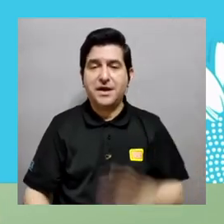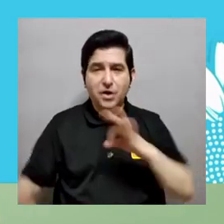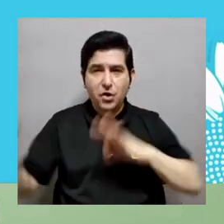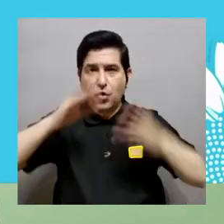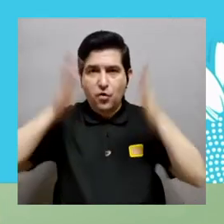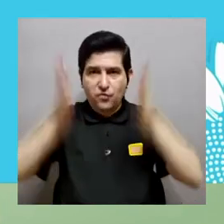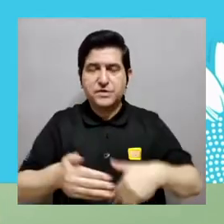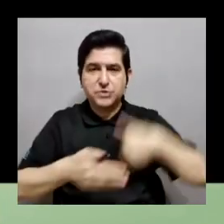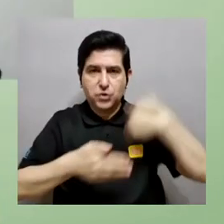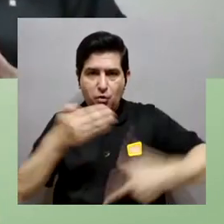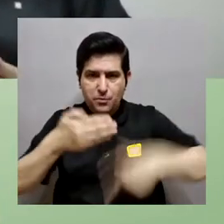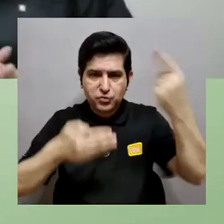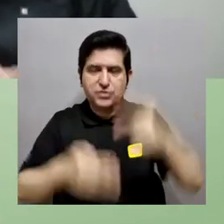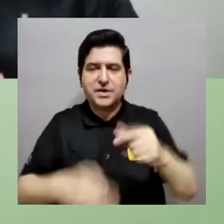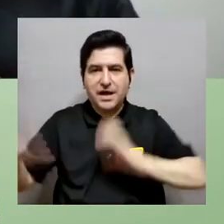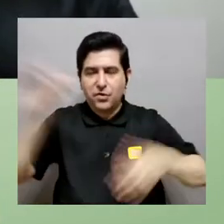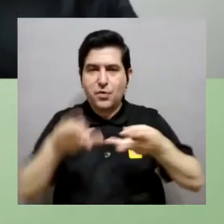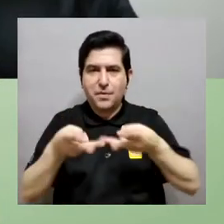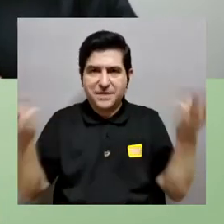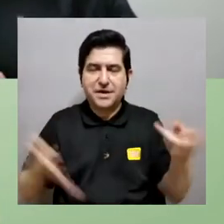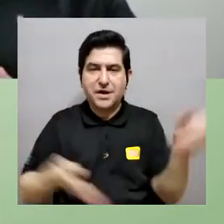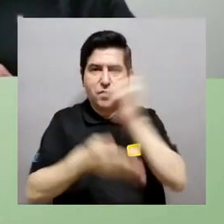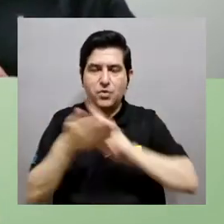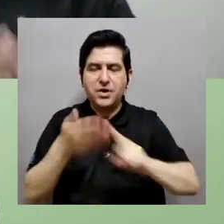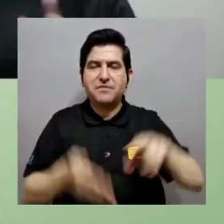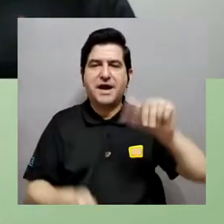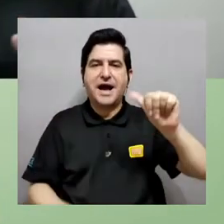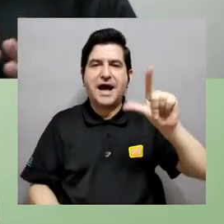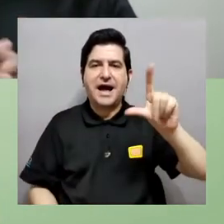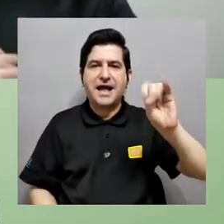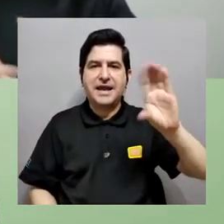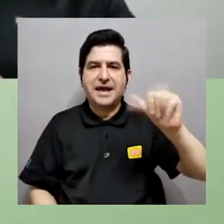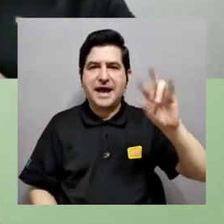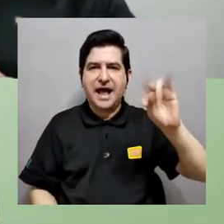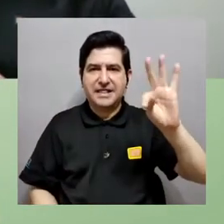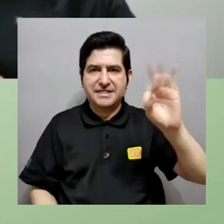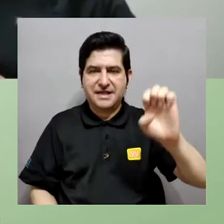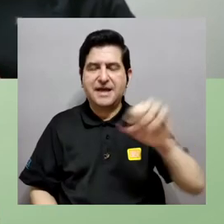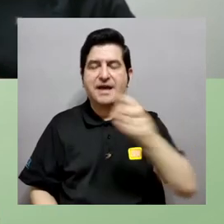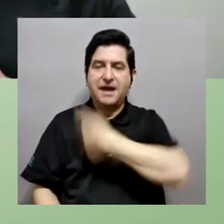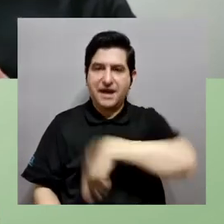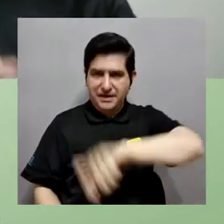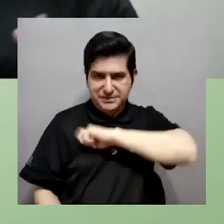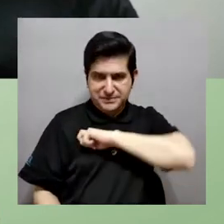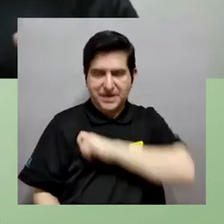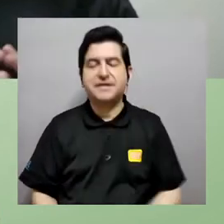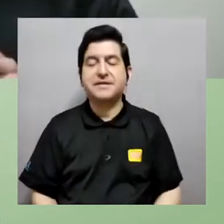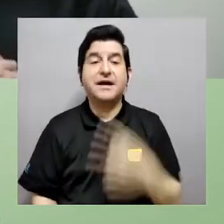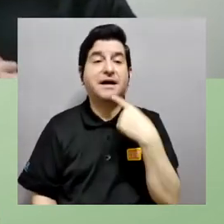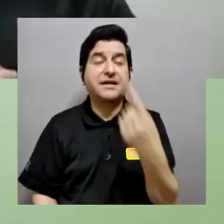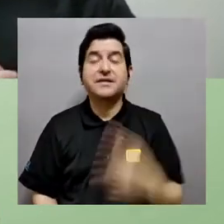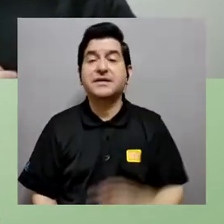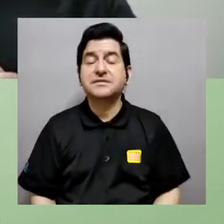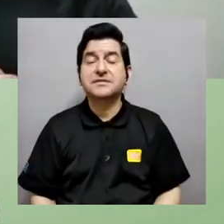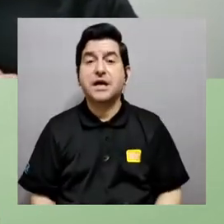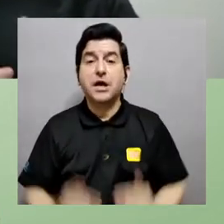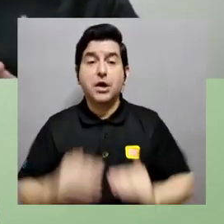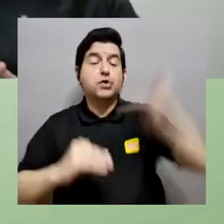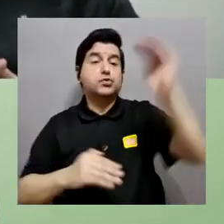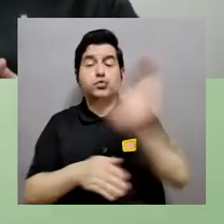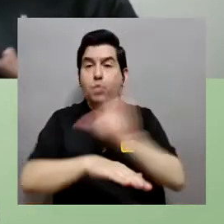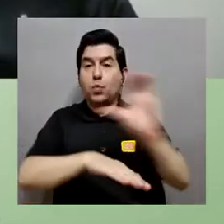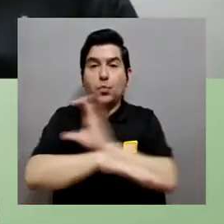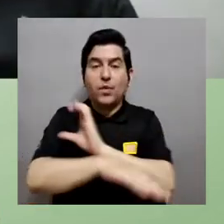gracias al doctor Federico Muñoz este físico con posgrado en ciencia de materiales de la universidad de Alicante España